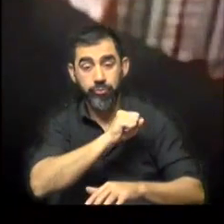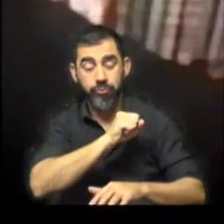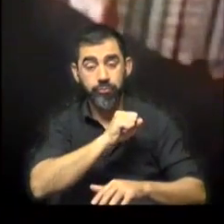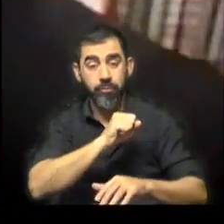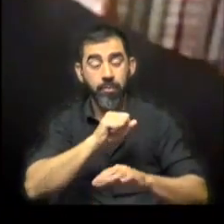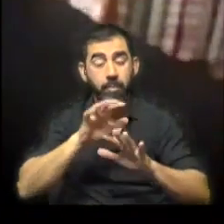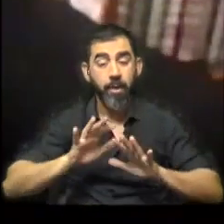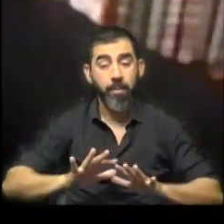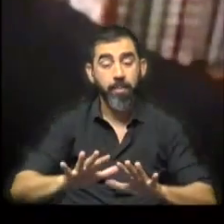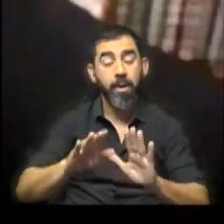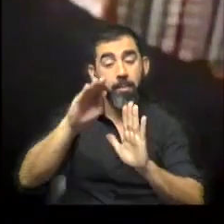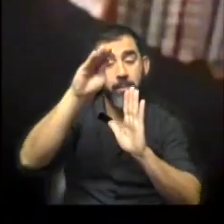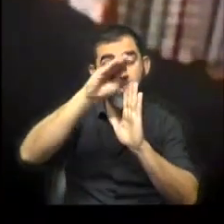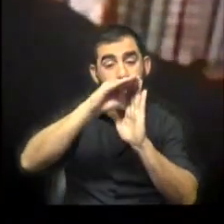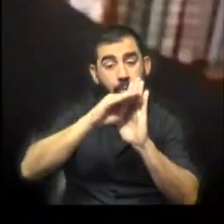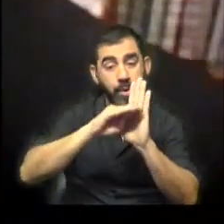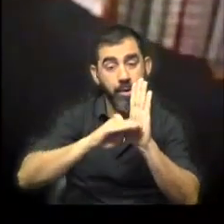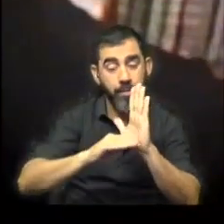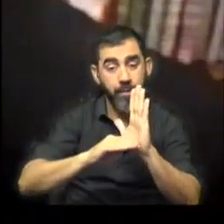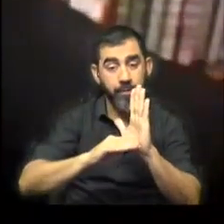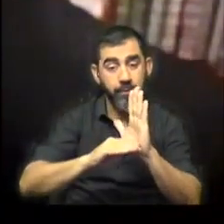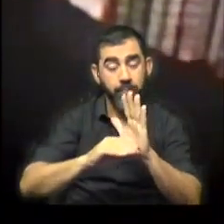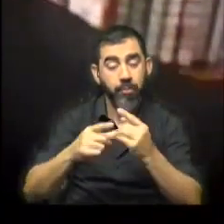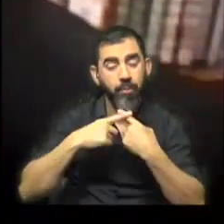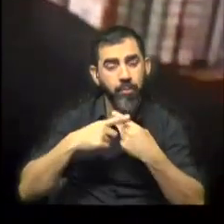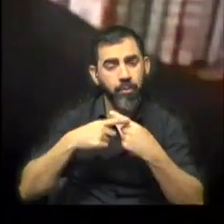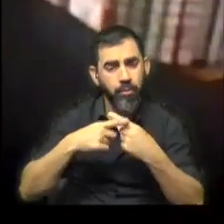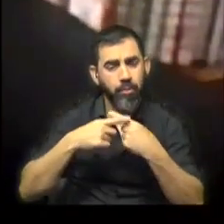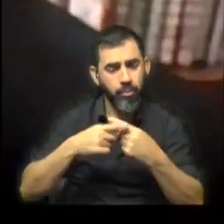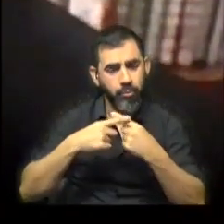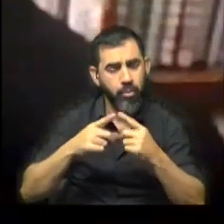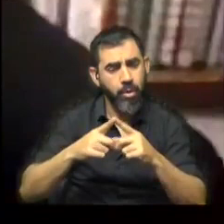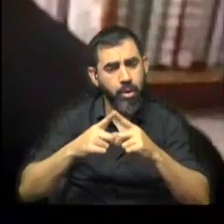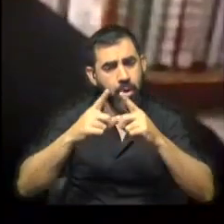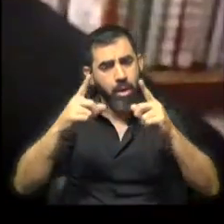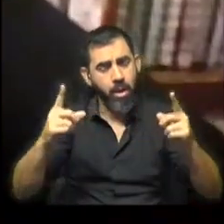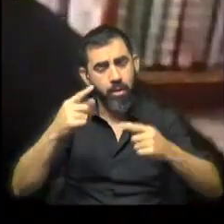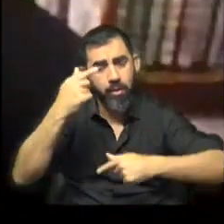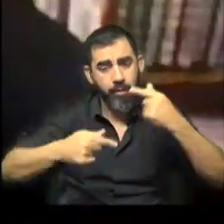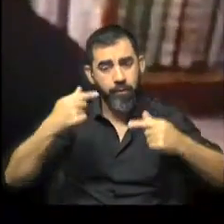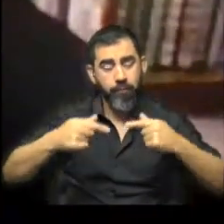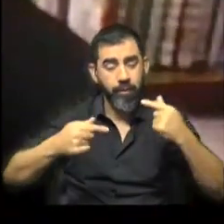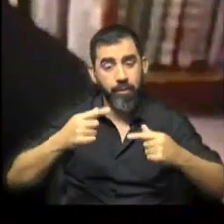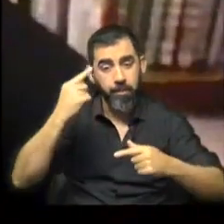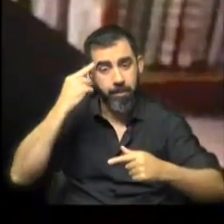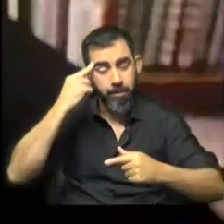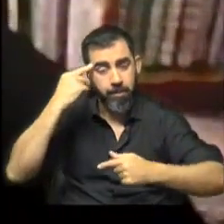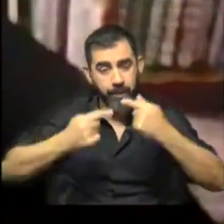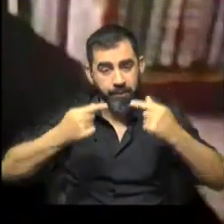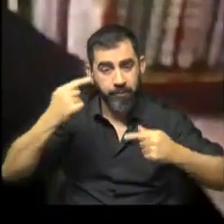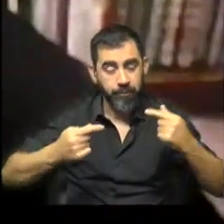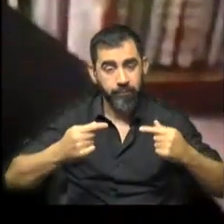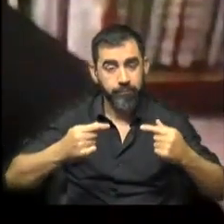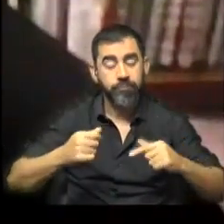elaboración de programas. Después de una discusión profunda entre las diferentes corrientes de pensamiento que existen en